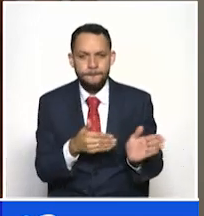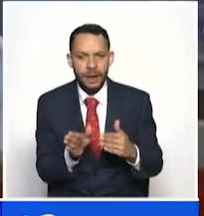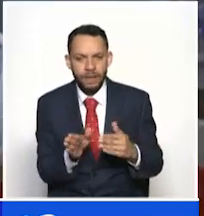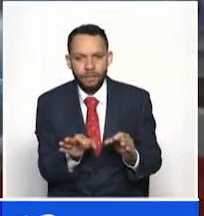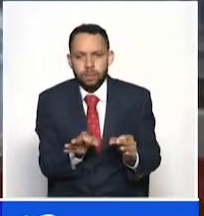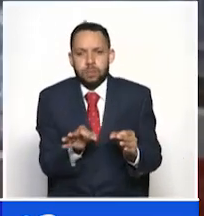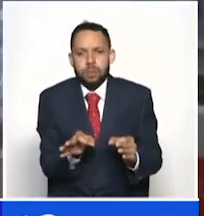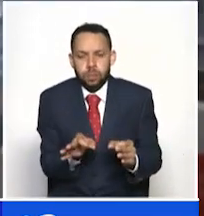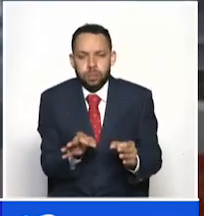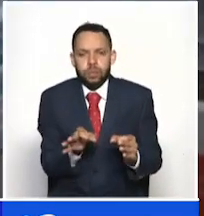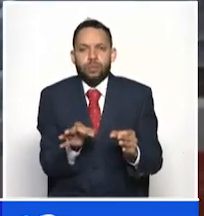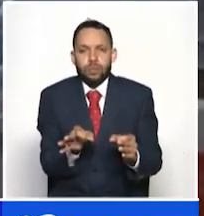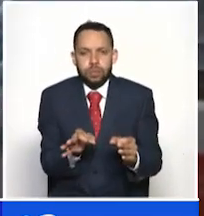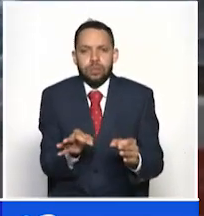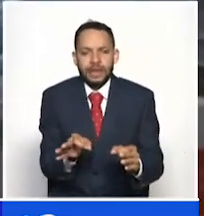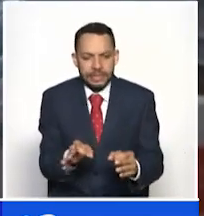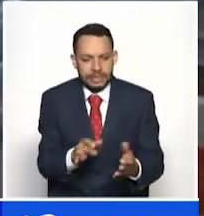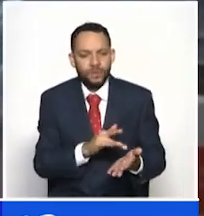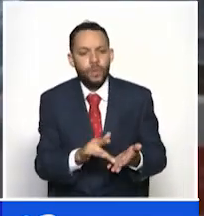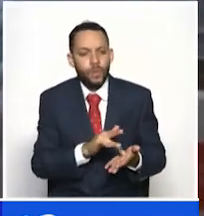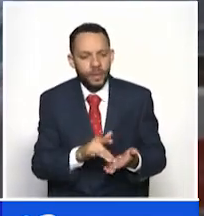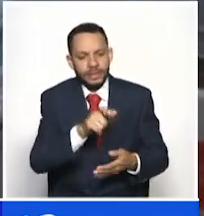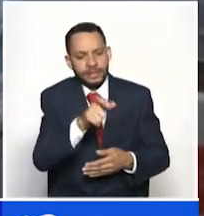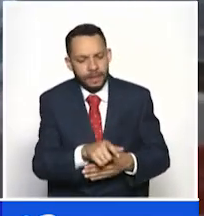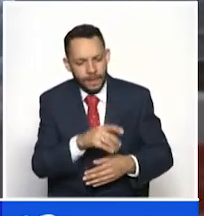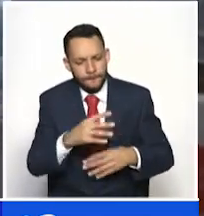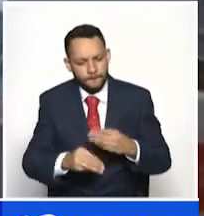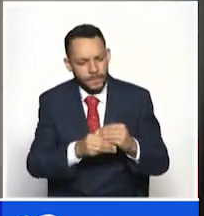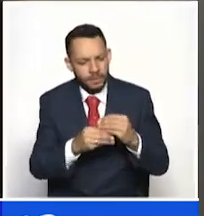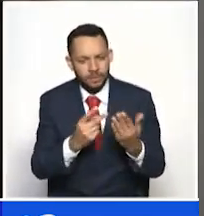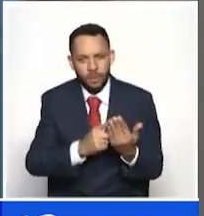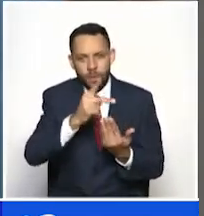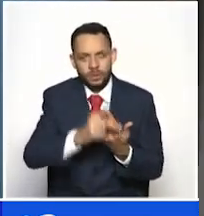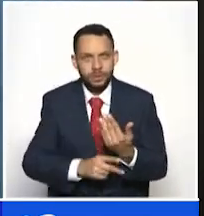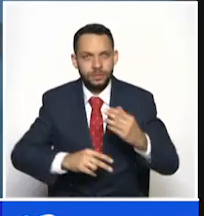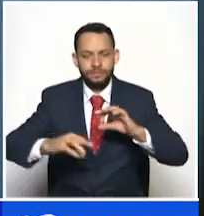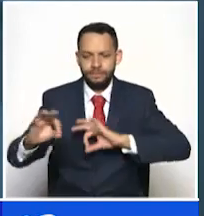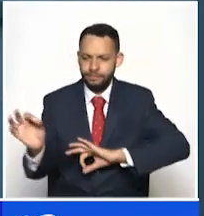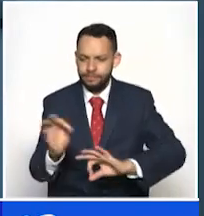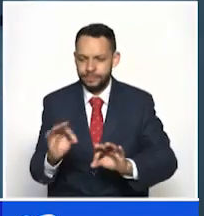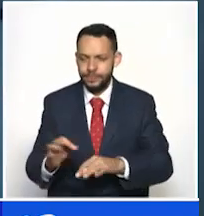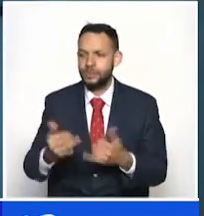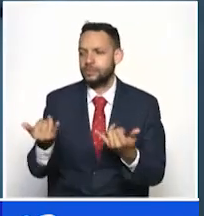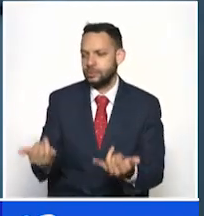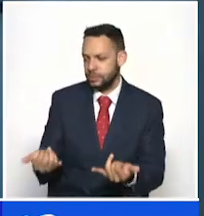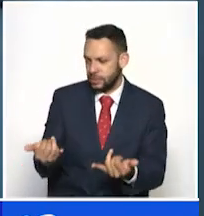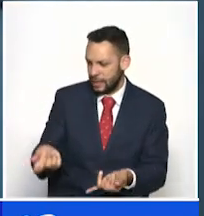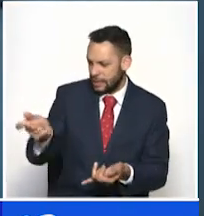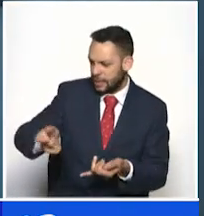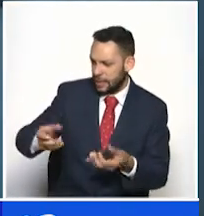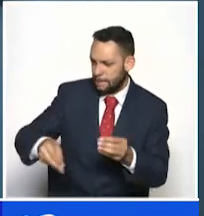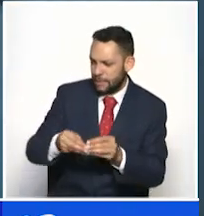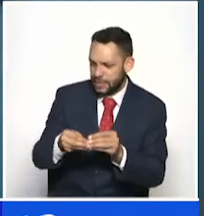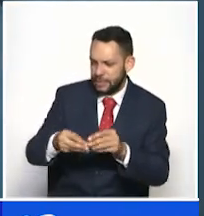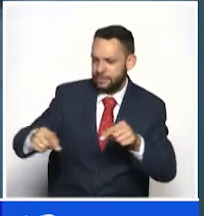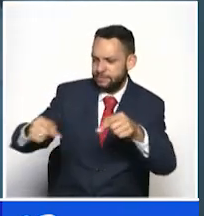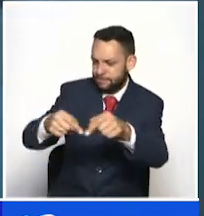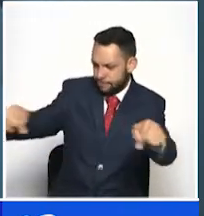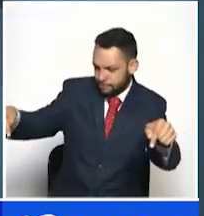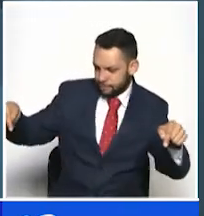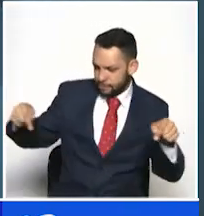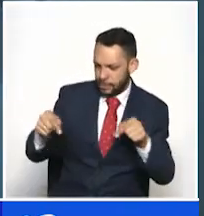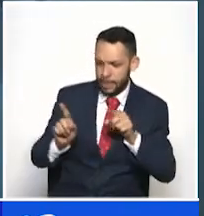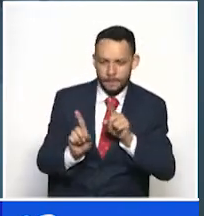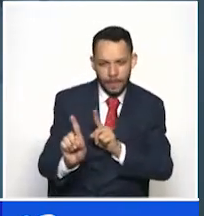Nuestra solitud básicamente es que eso hay que agilizarlo. Es una iniciativa que el departamento necesita con urgencia para mejorar los servicios de salud a toda la